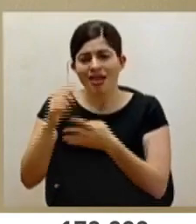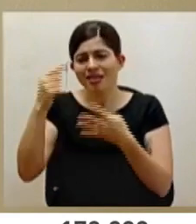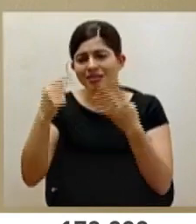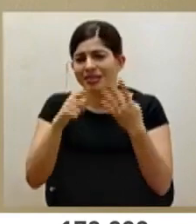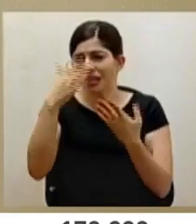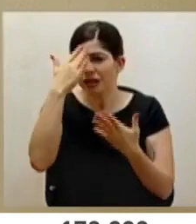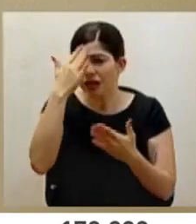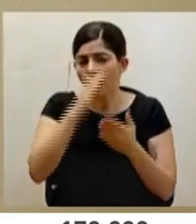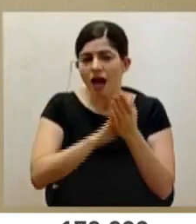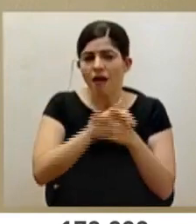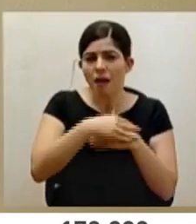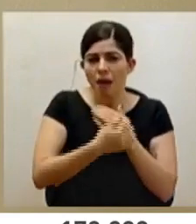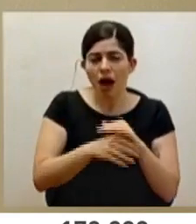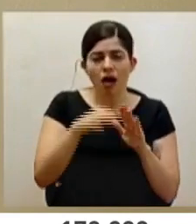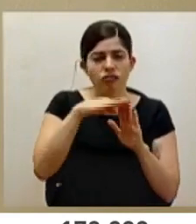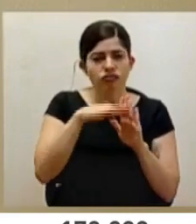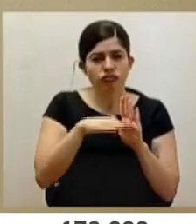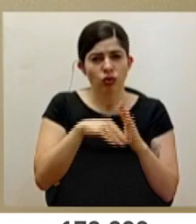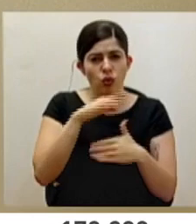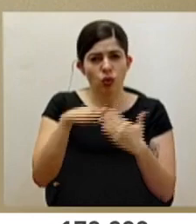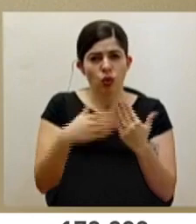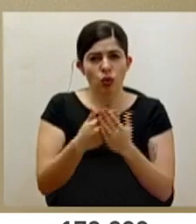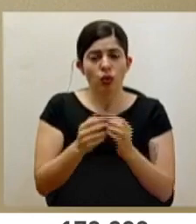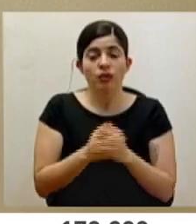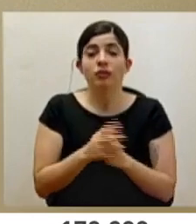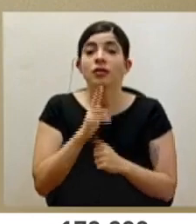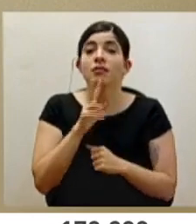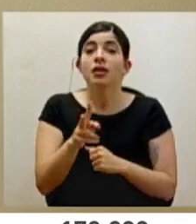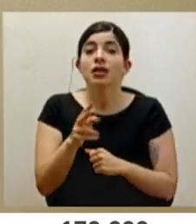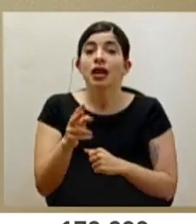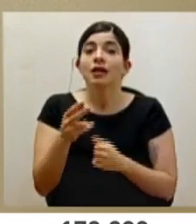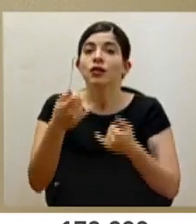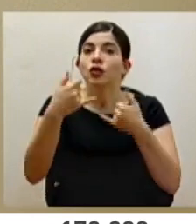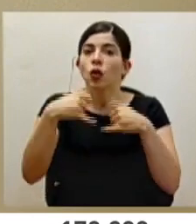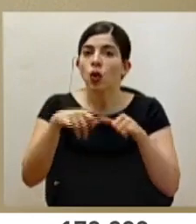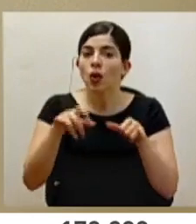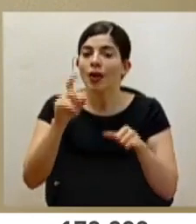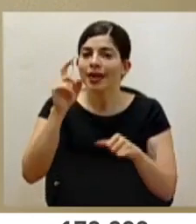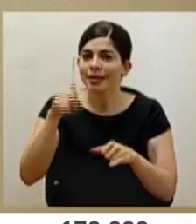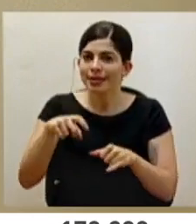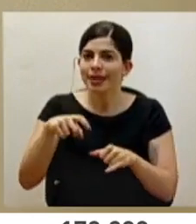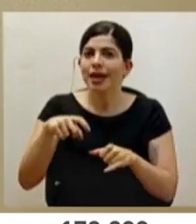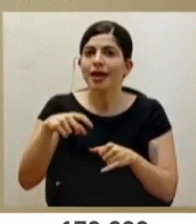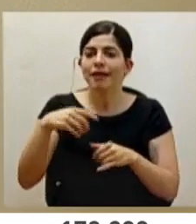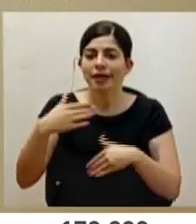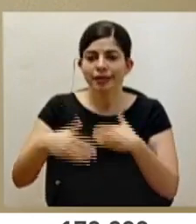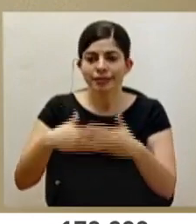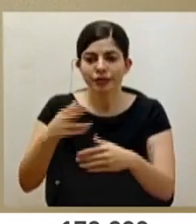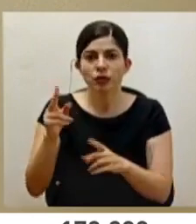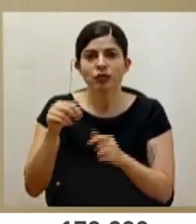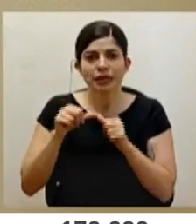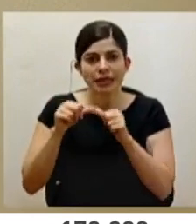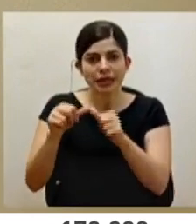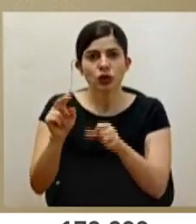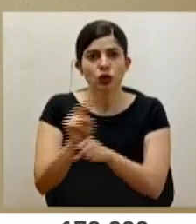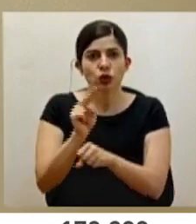sabemos, el lavado de manos y todo lo demás. Y lo cierto es que tenemos que todavía bregar y transitar con estas medidas